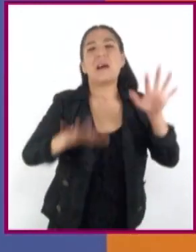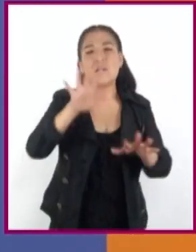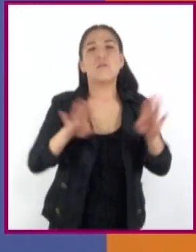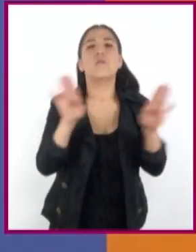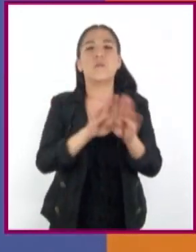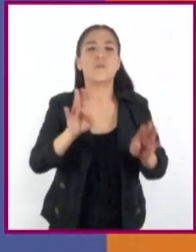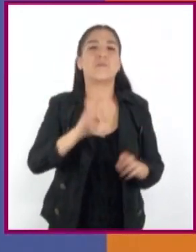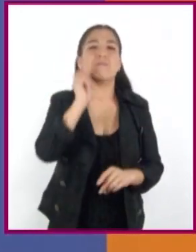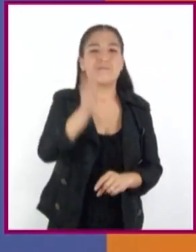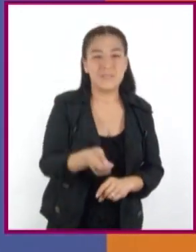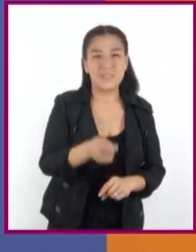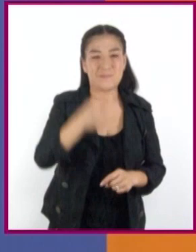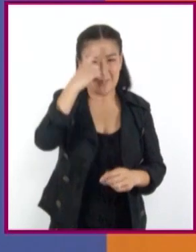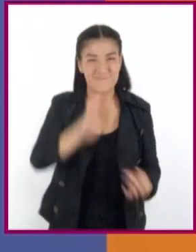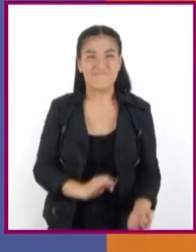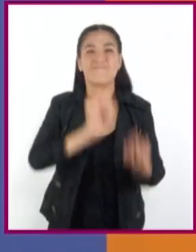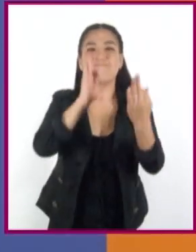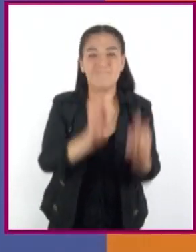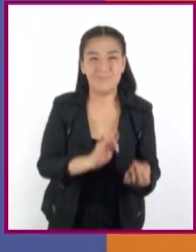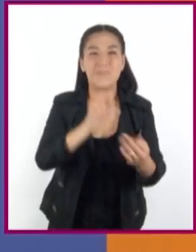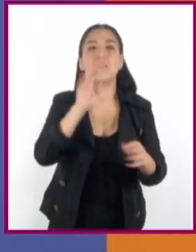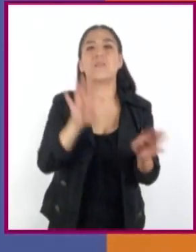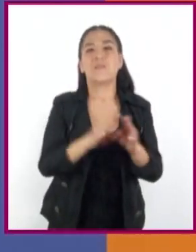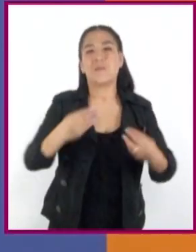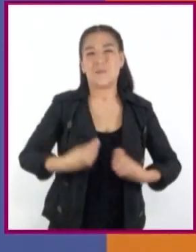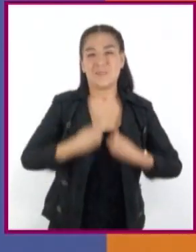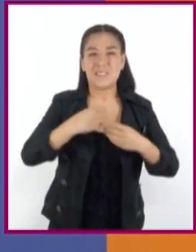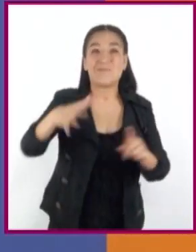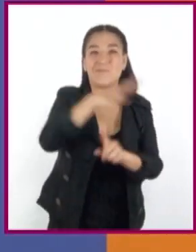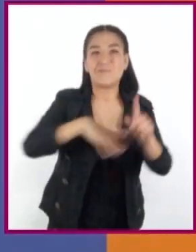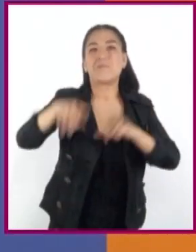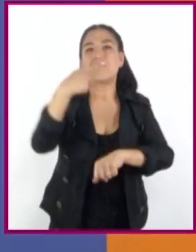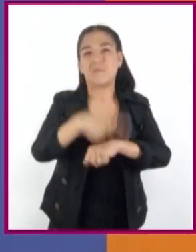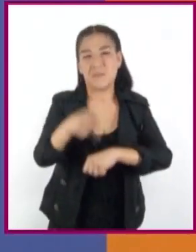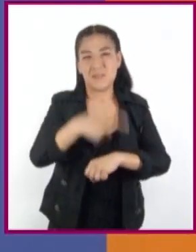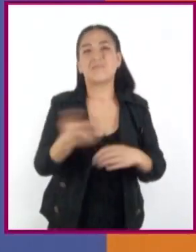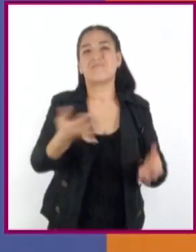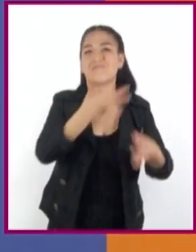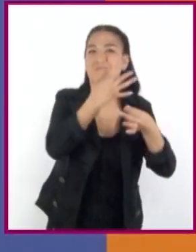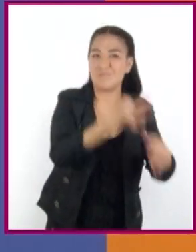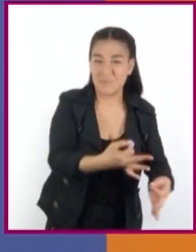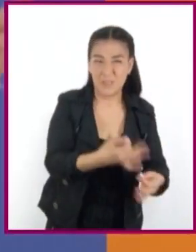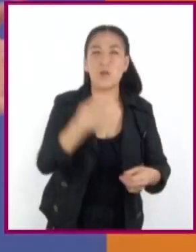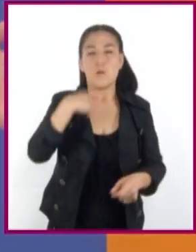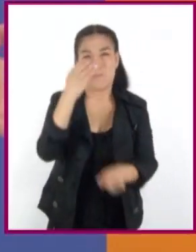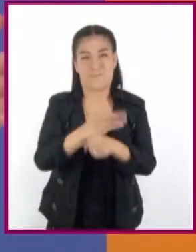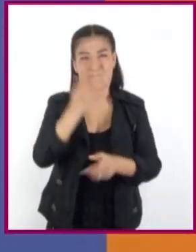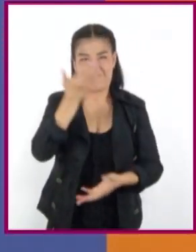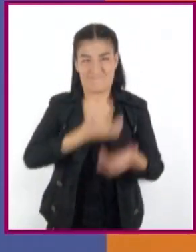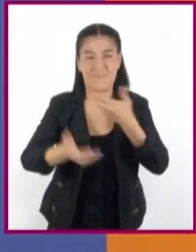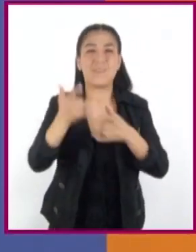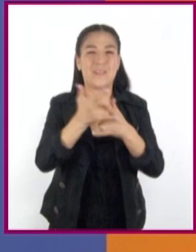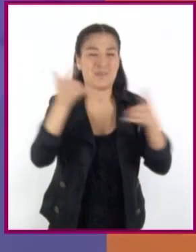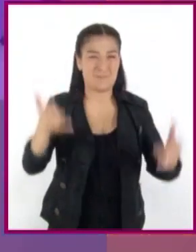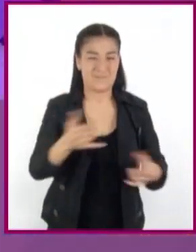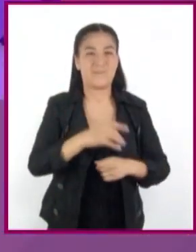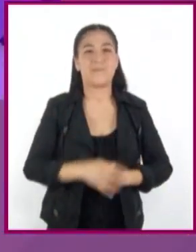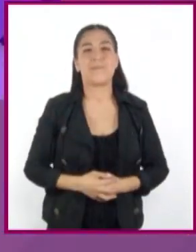influir para enfrentar o incluso vivir situaciones de riesgo como las adicciones. Les comparto la siguiente historia.